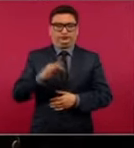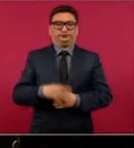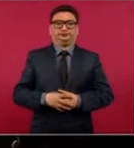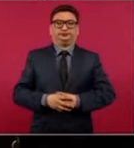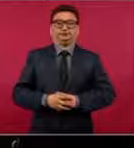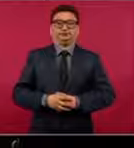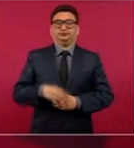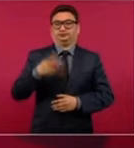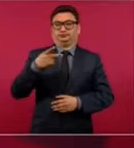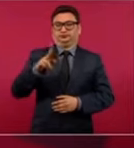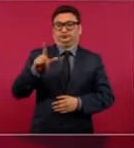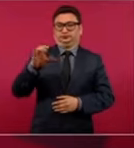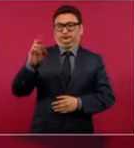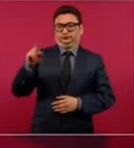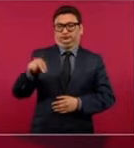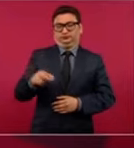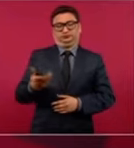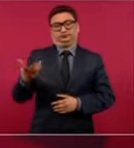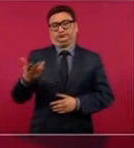pero León,